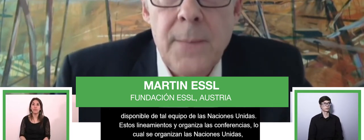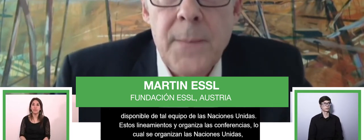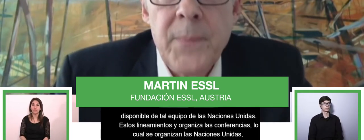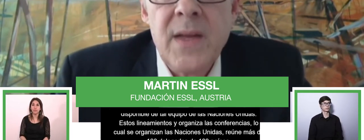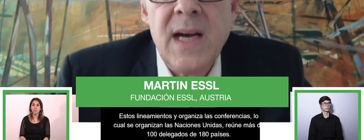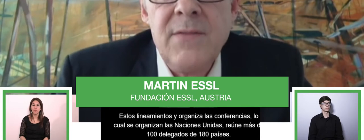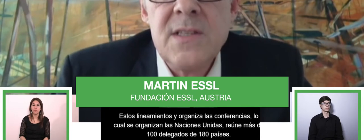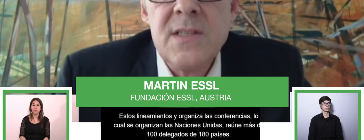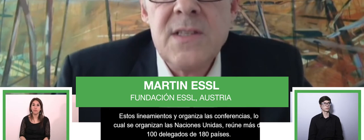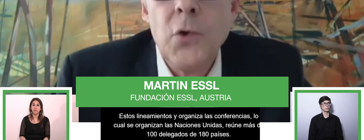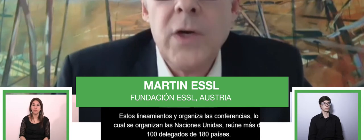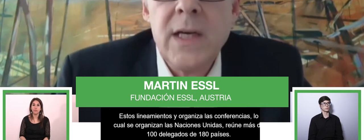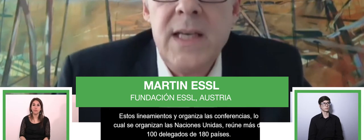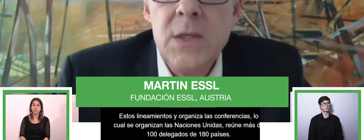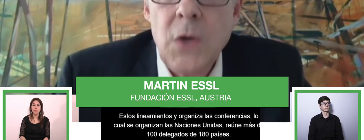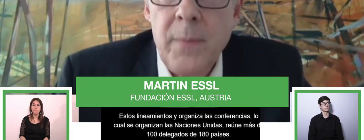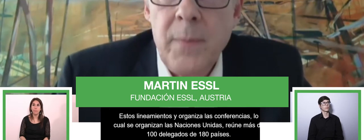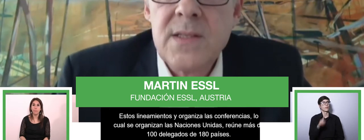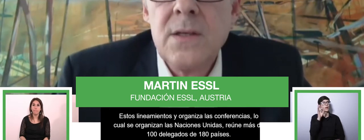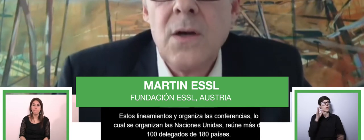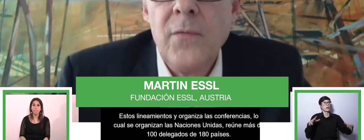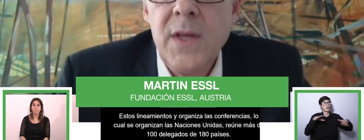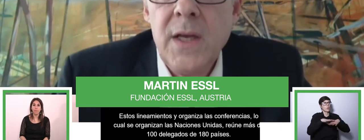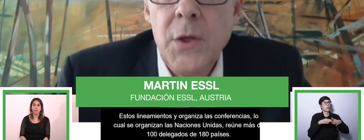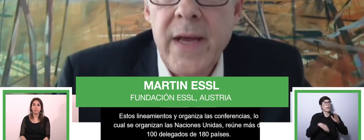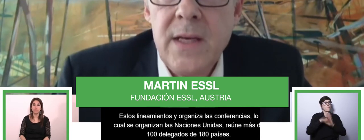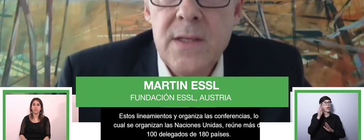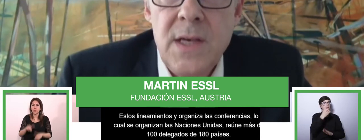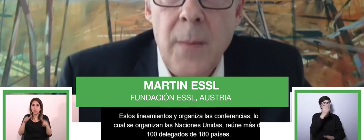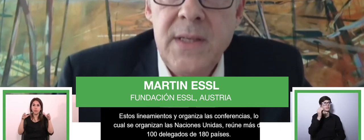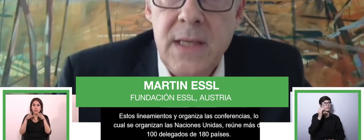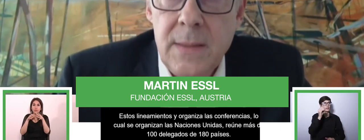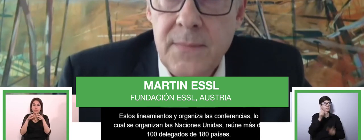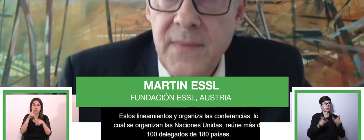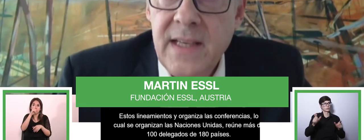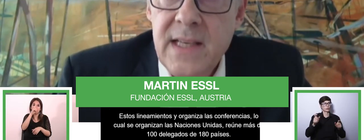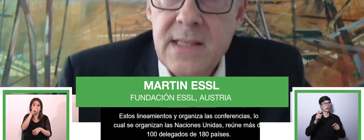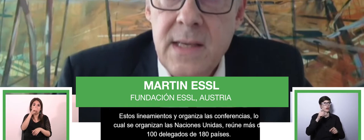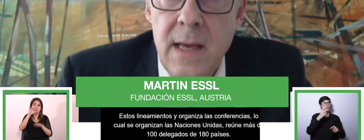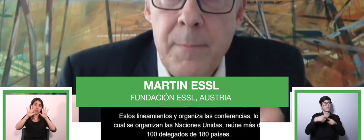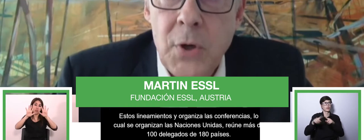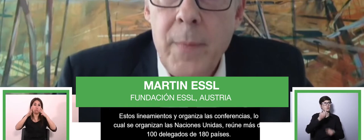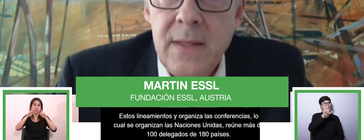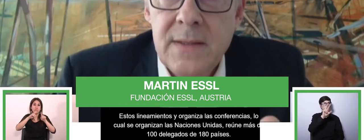Este circuito de investigación de 4 años cubre ciertos temas